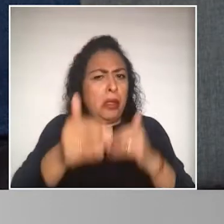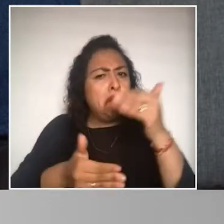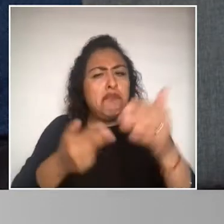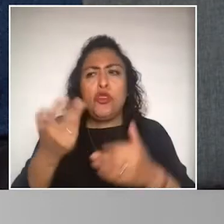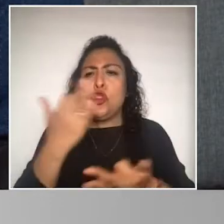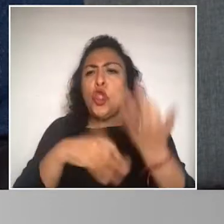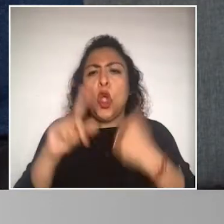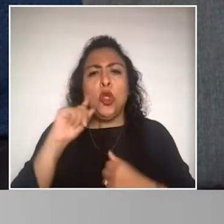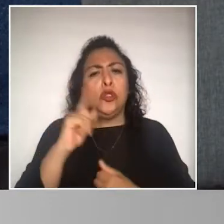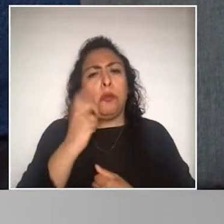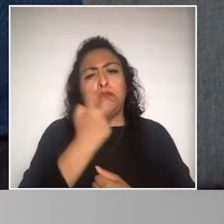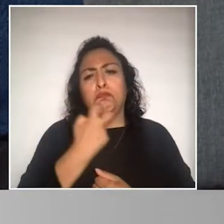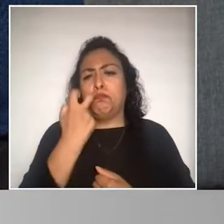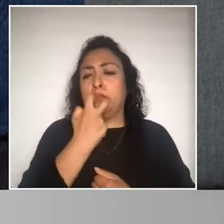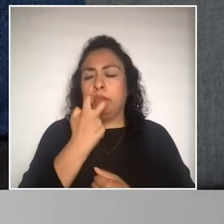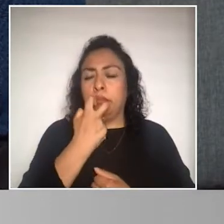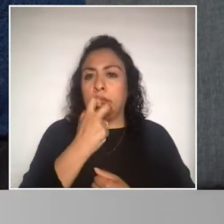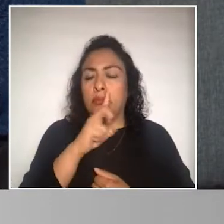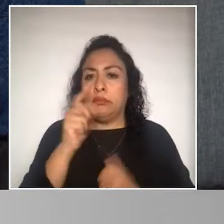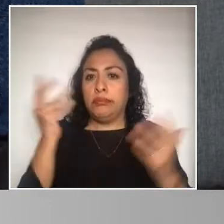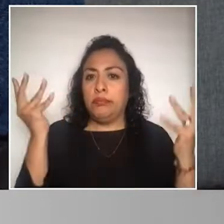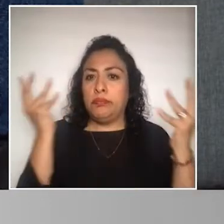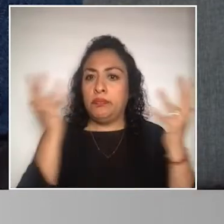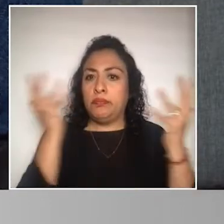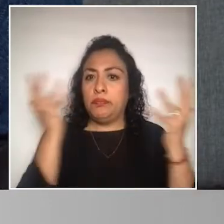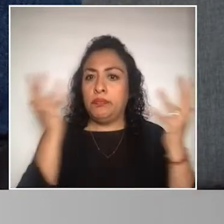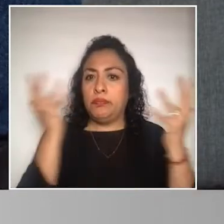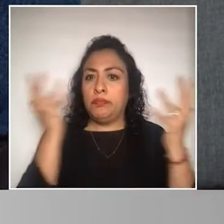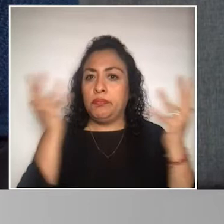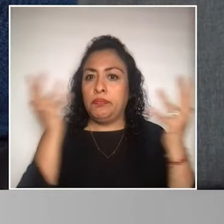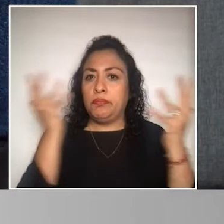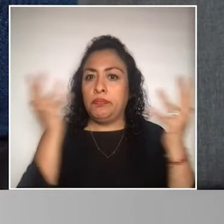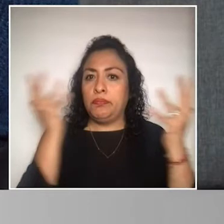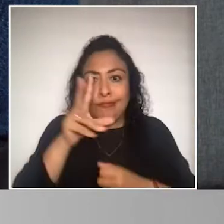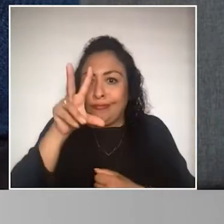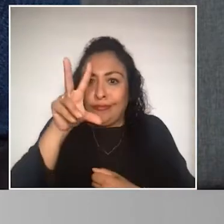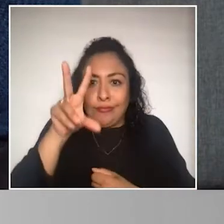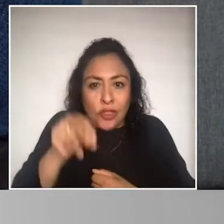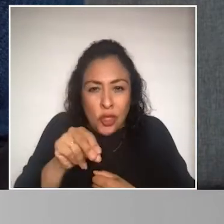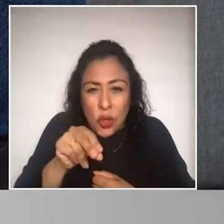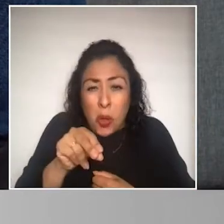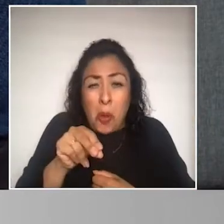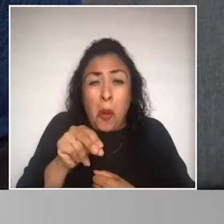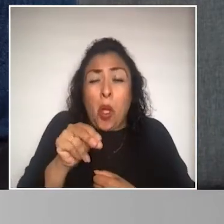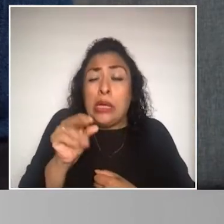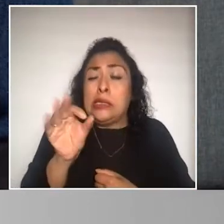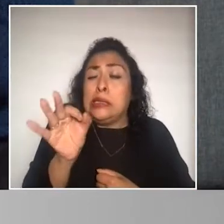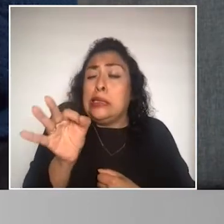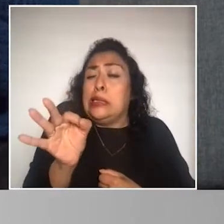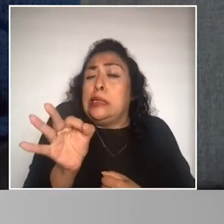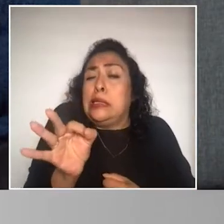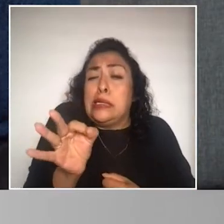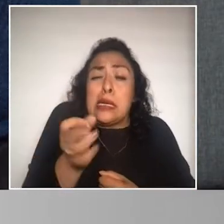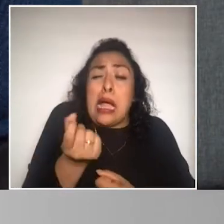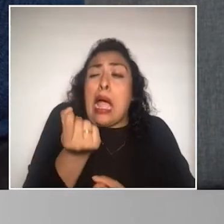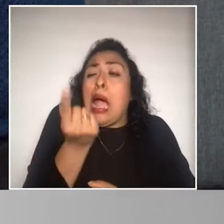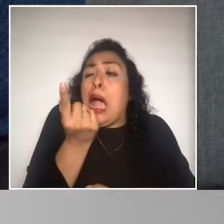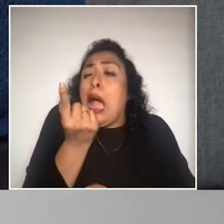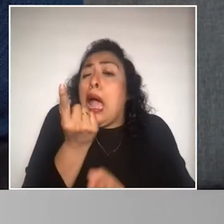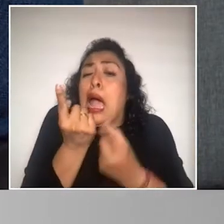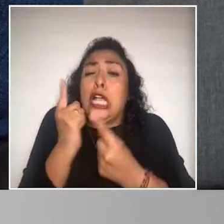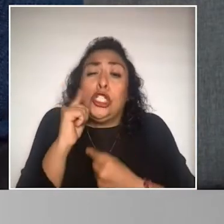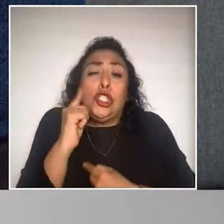hasta que nos dimos cuenta que algo iba mal y que una minoría, muy minoría de los sordos profundos